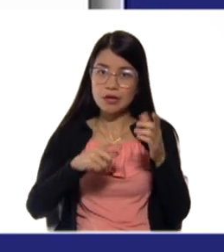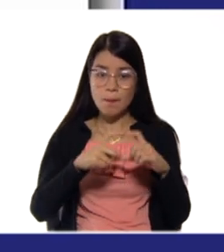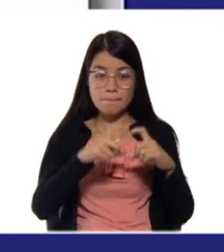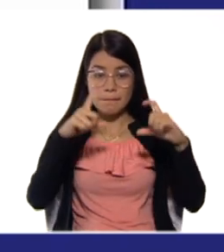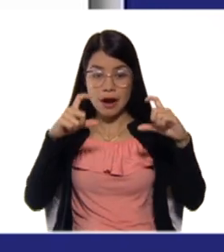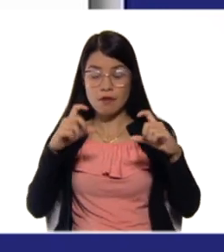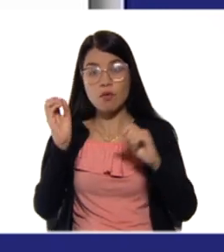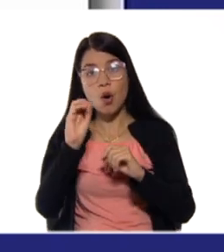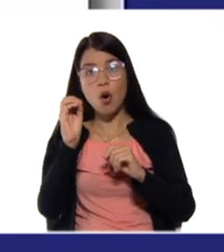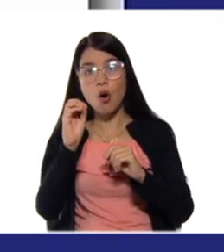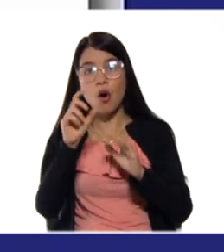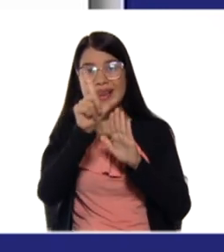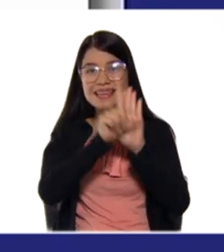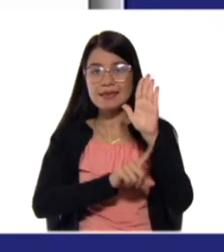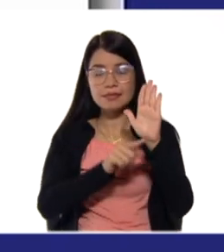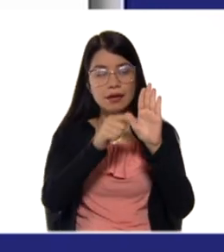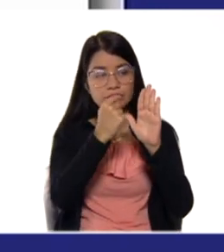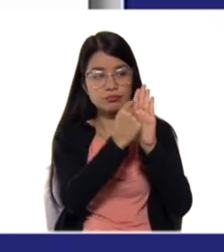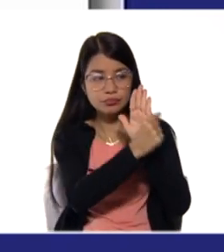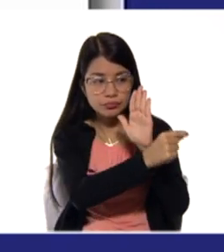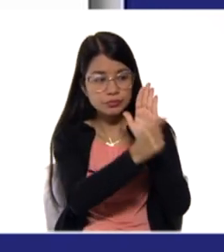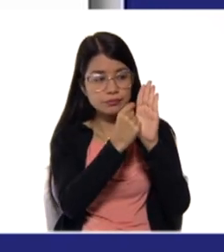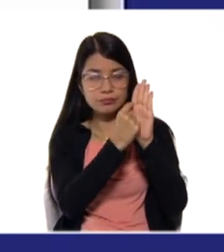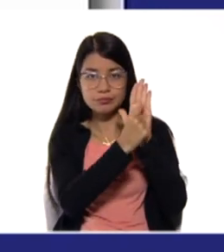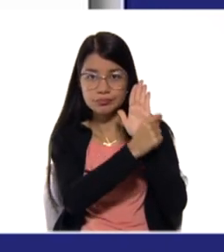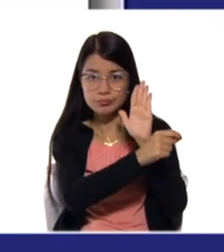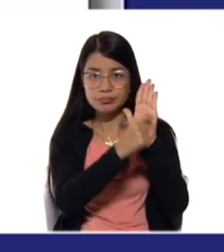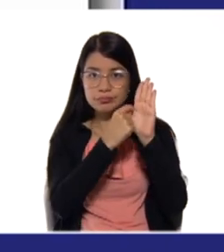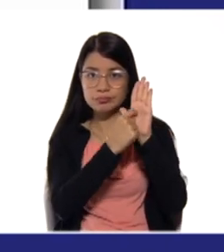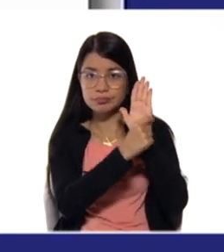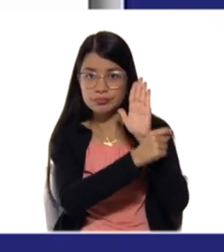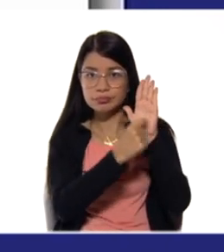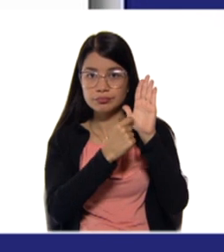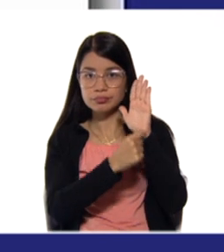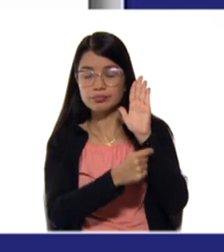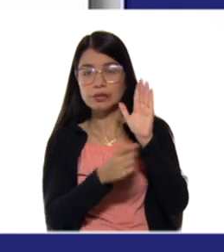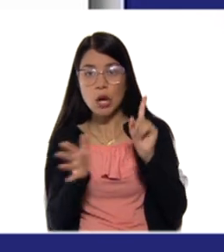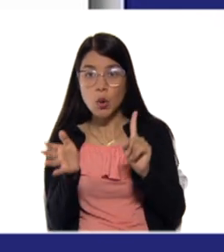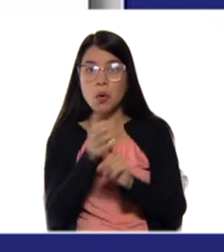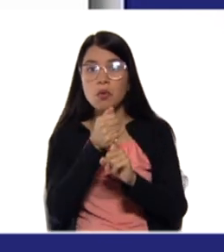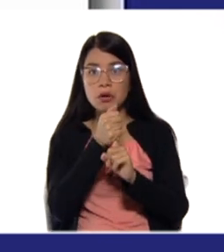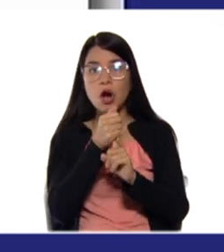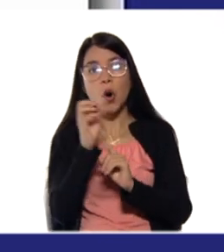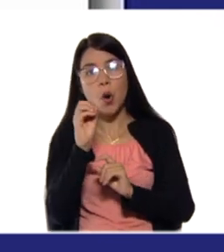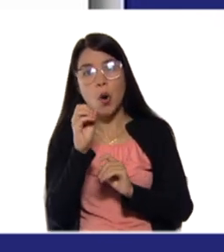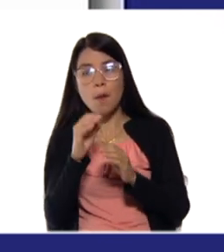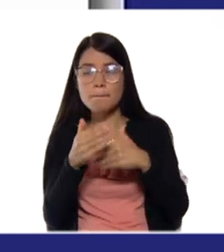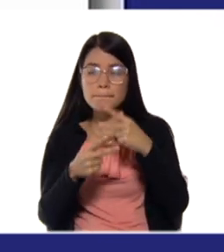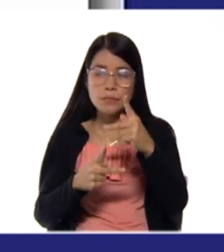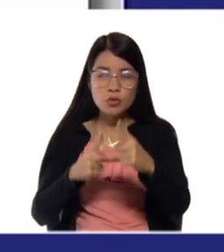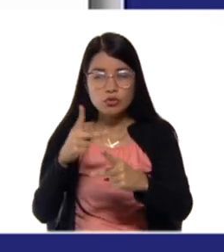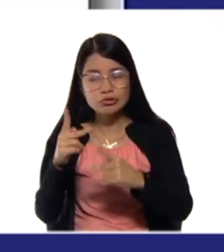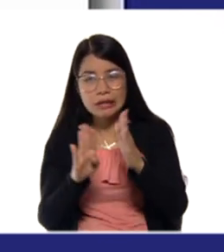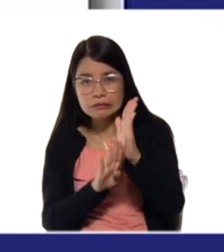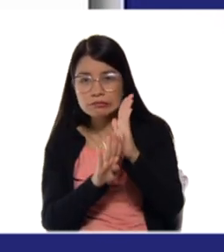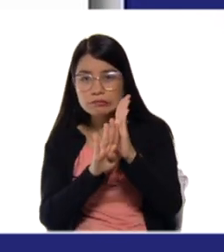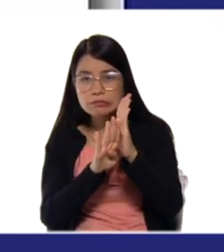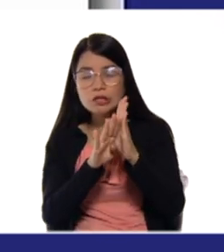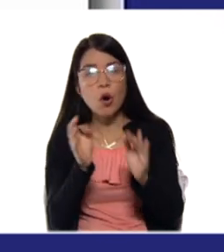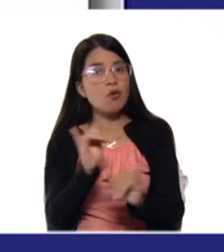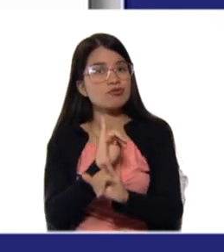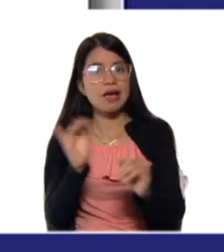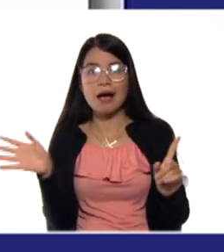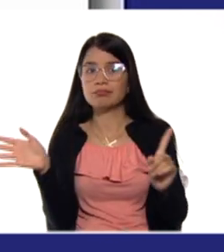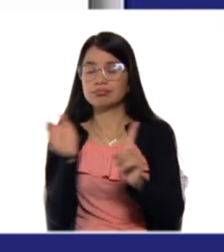conducta o proceso se ha sido logrado o se encuentra en proceso o ya se está consolidado. Puede hacerla en